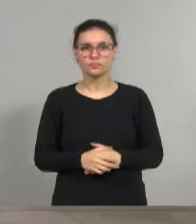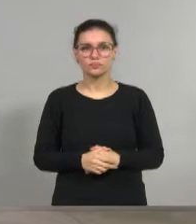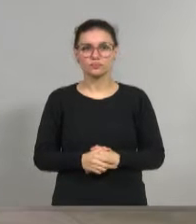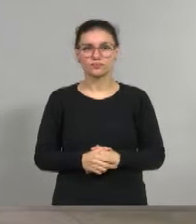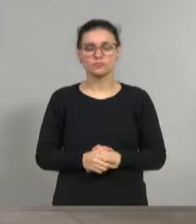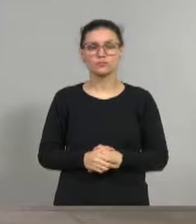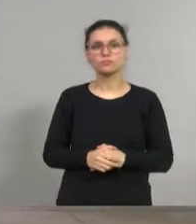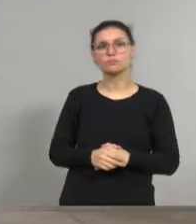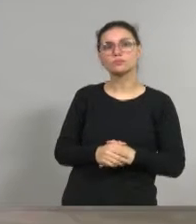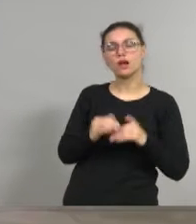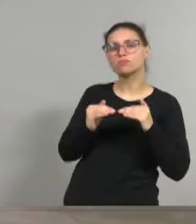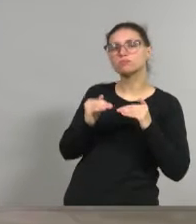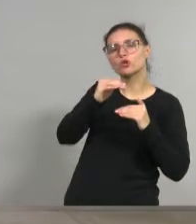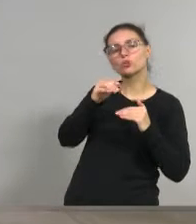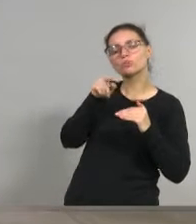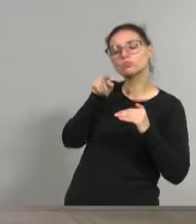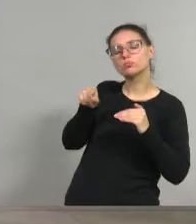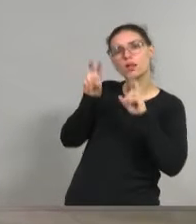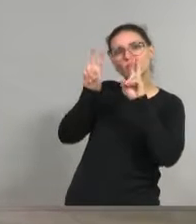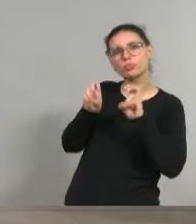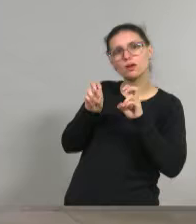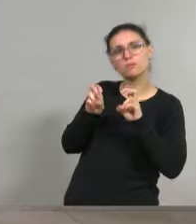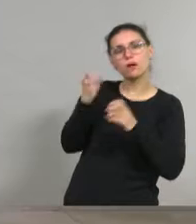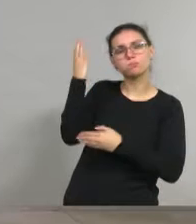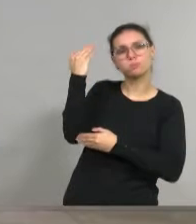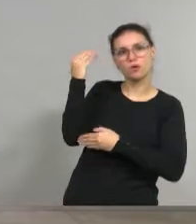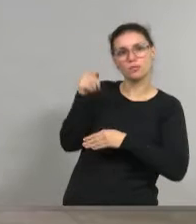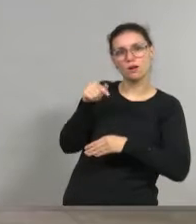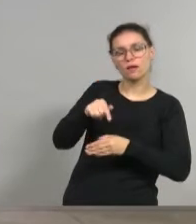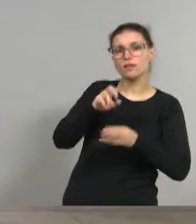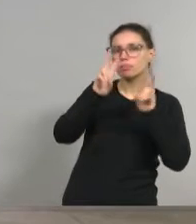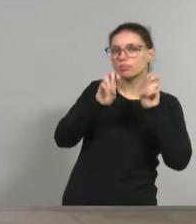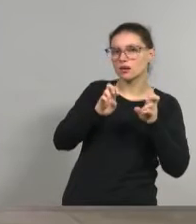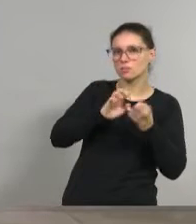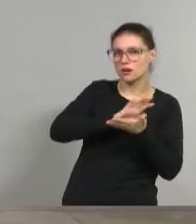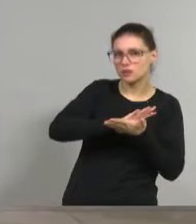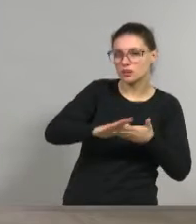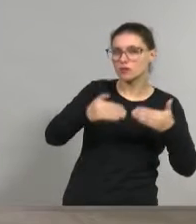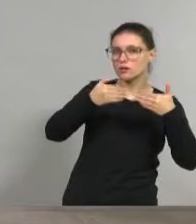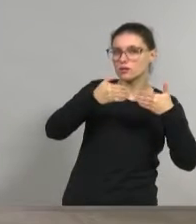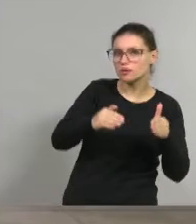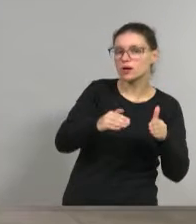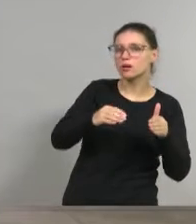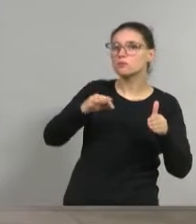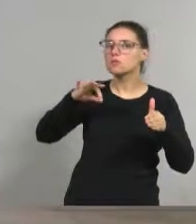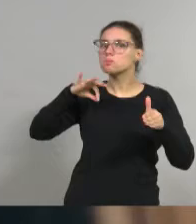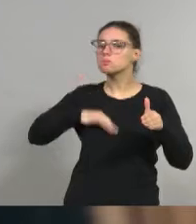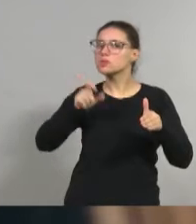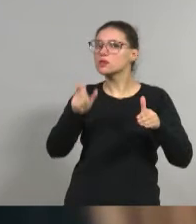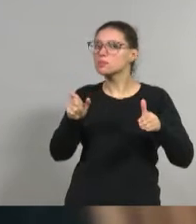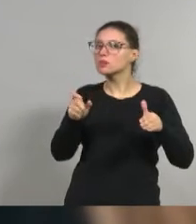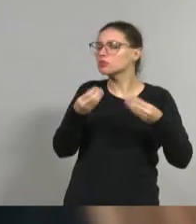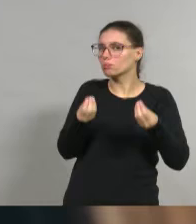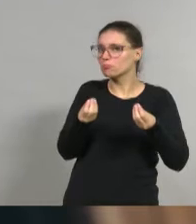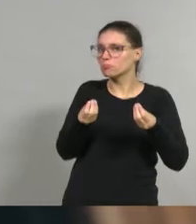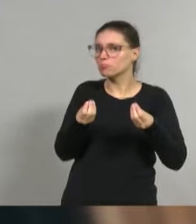Doctor, teniendo en cuenta el tema de su conferencia, ¿qué impacto tiene el neoliberalismo en las condiciones de vida de las personas? Bueno, yo